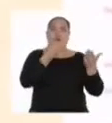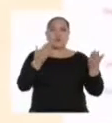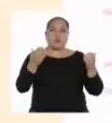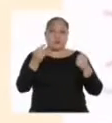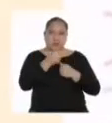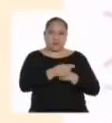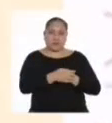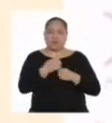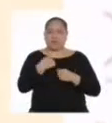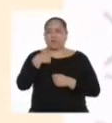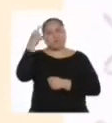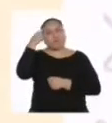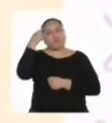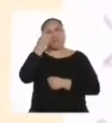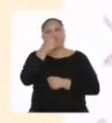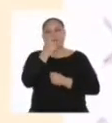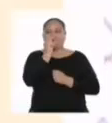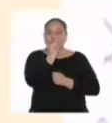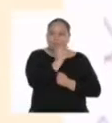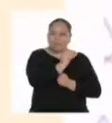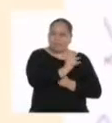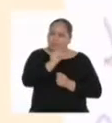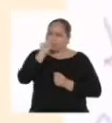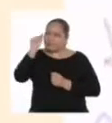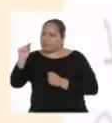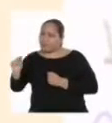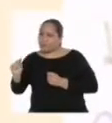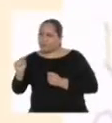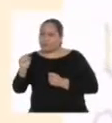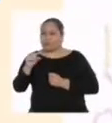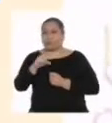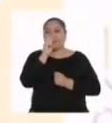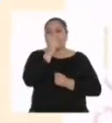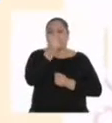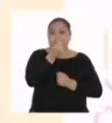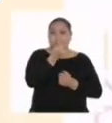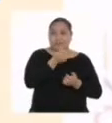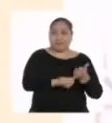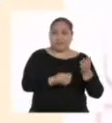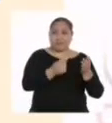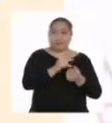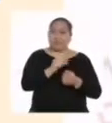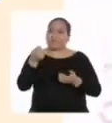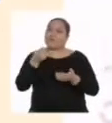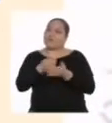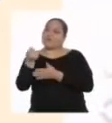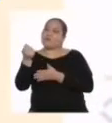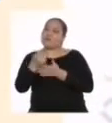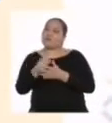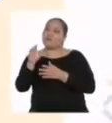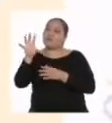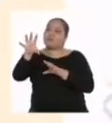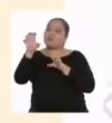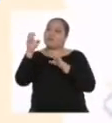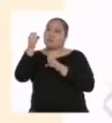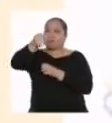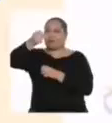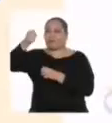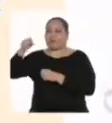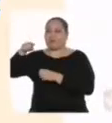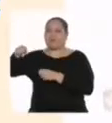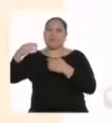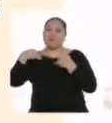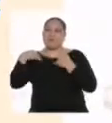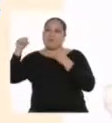Entonces, yo propuse coger un poquito de las ganancias para comprarnos una refri. Porque la que tenemos